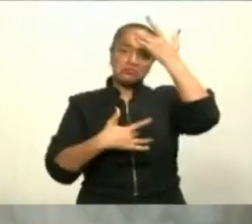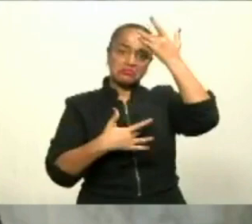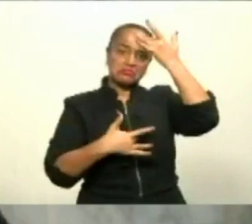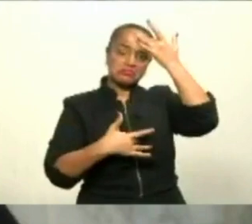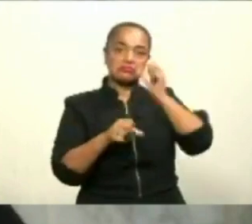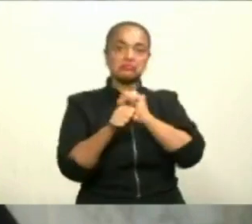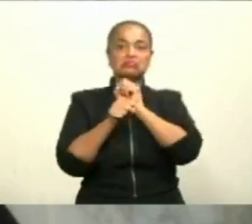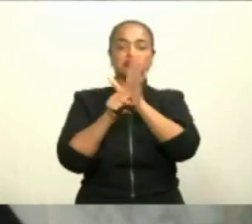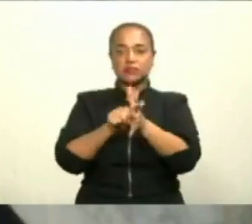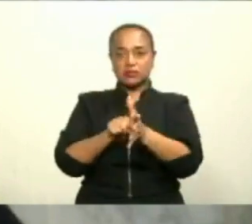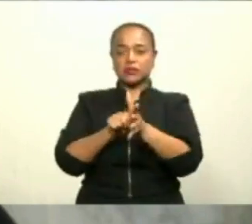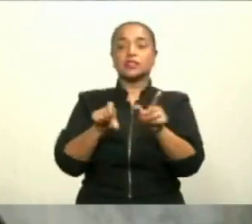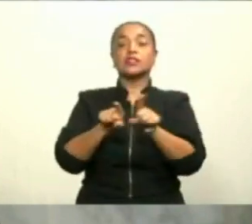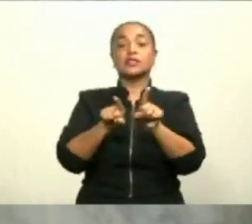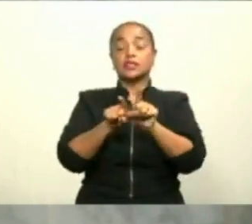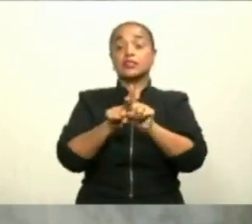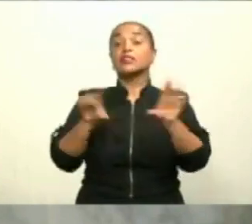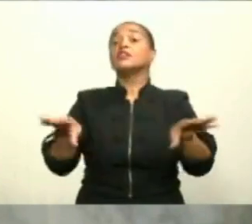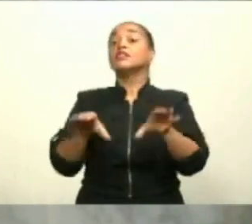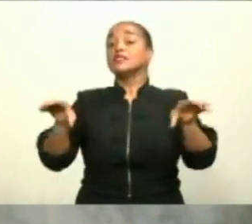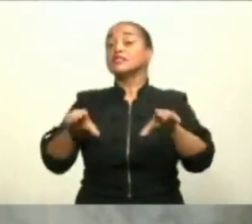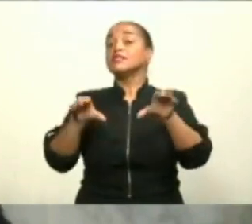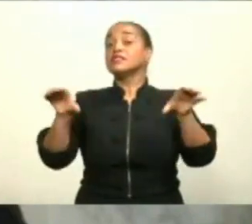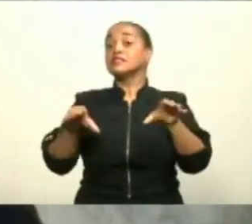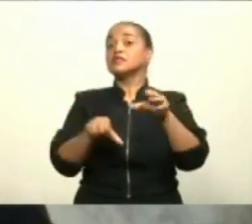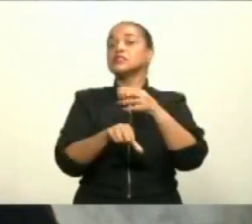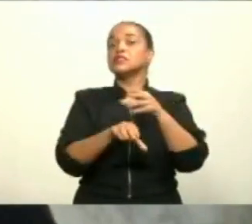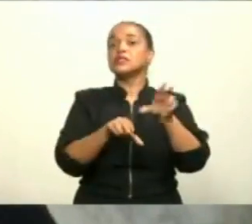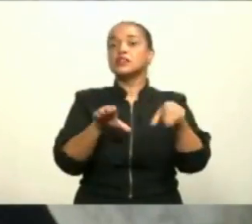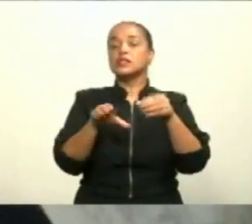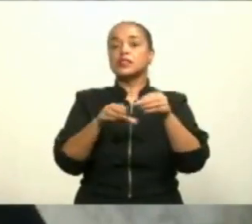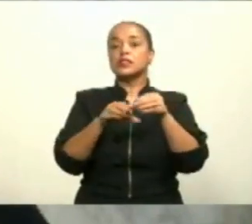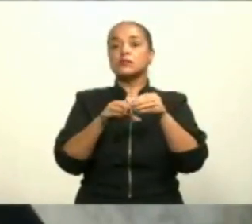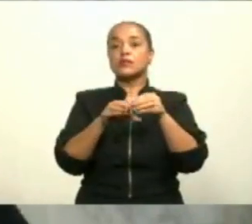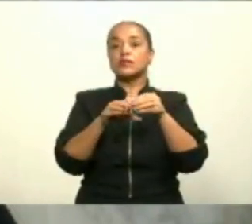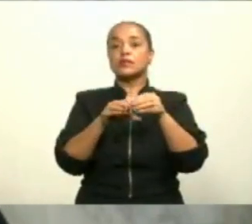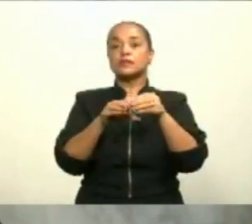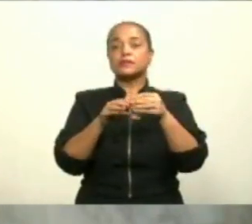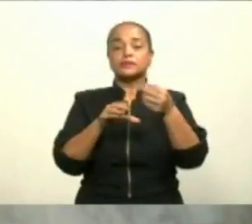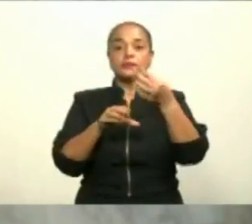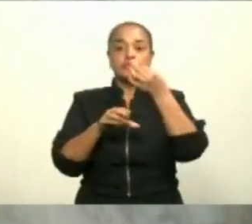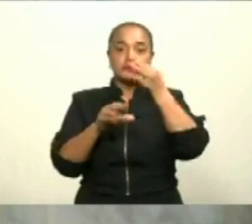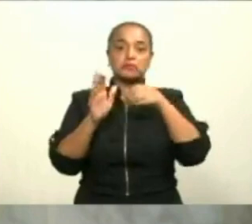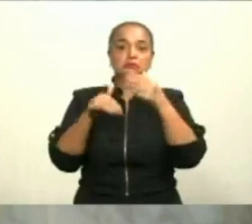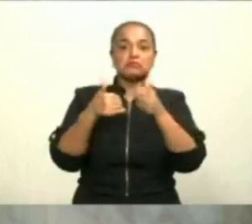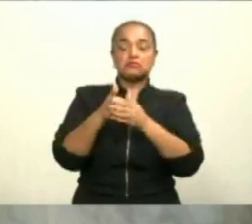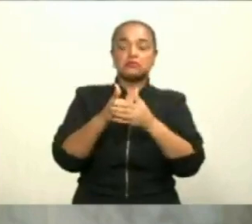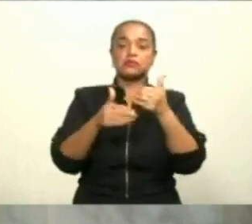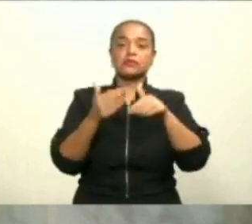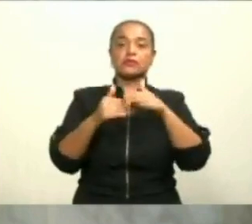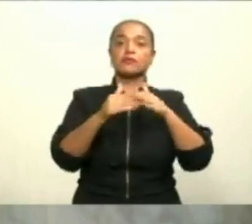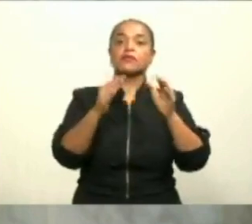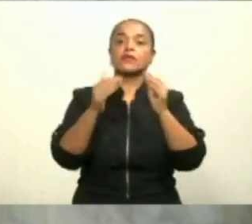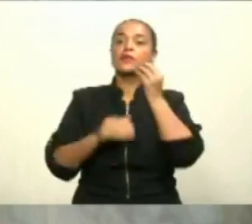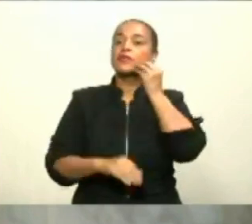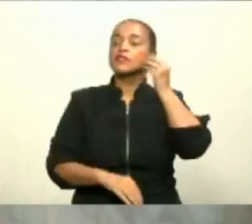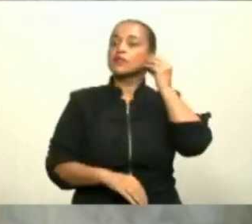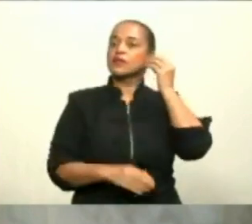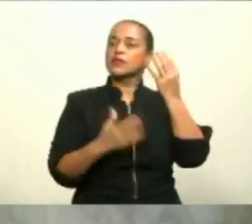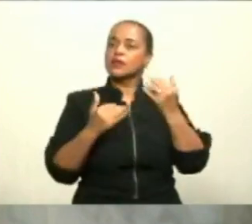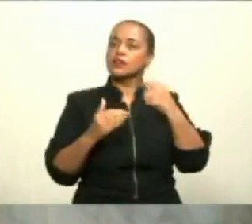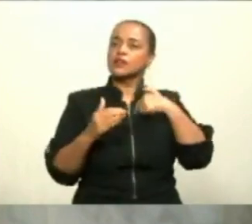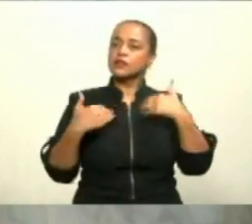Facilitamos pruebas de diagnóstico en el hogar y entregas de medicamentos a domicilio. Y muy recientemente hemos comenzado a hacer